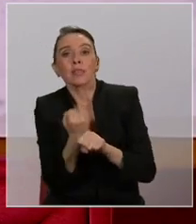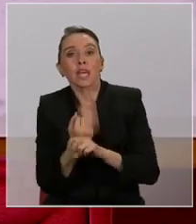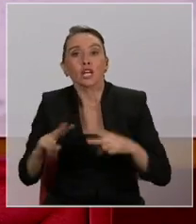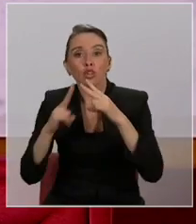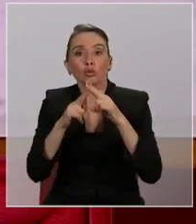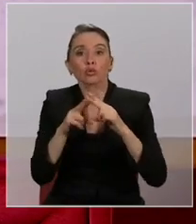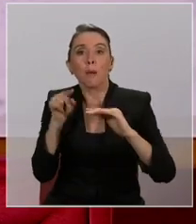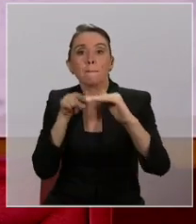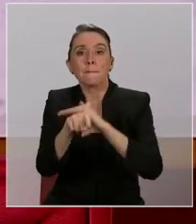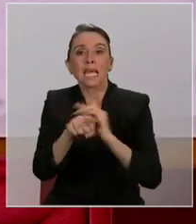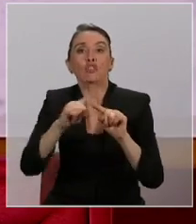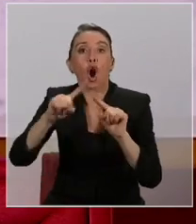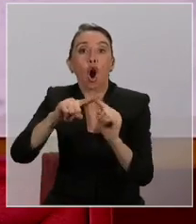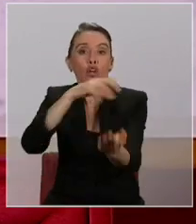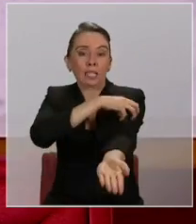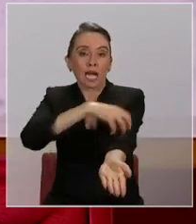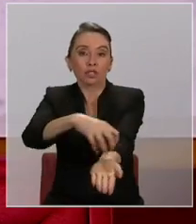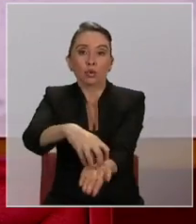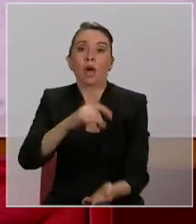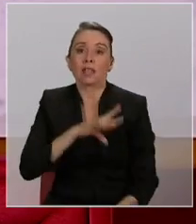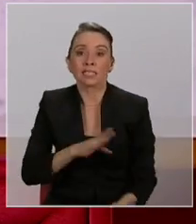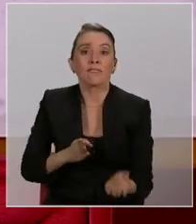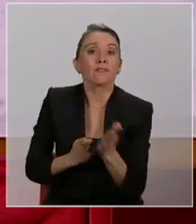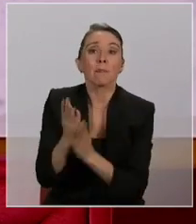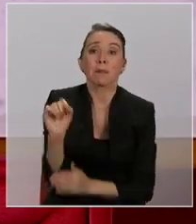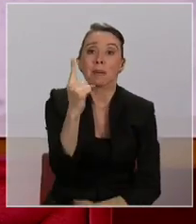ciudades de Chile y vamos a partir por Concepción.